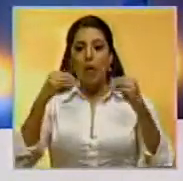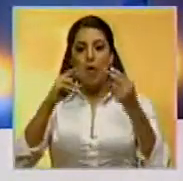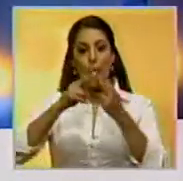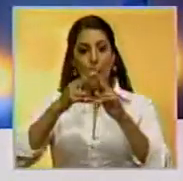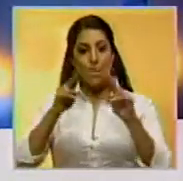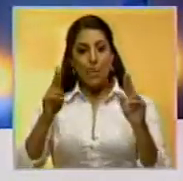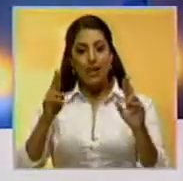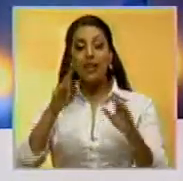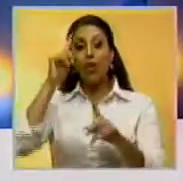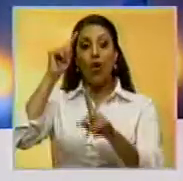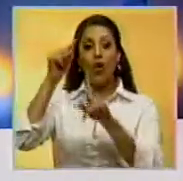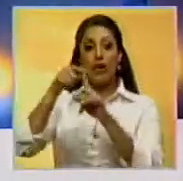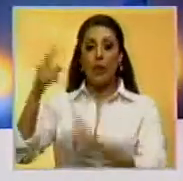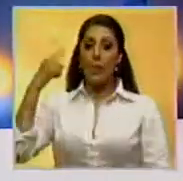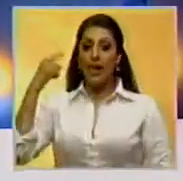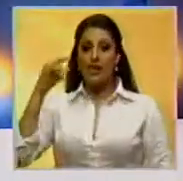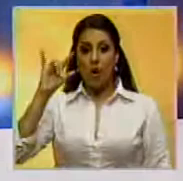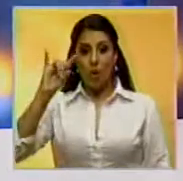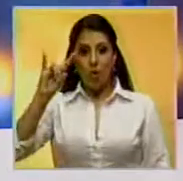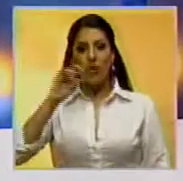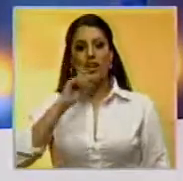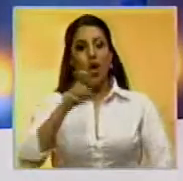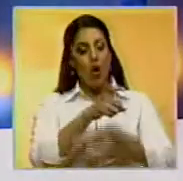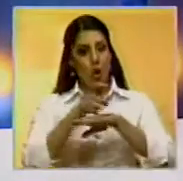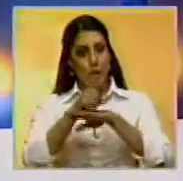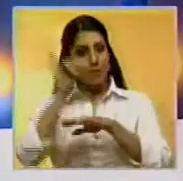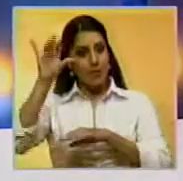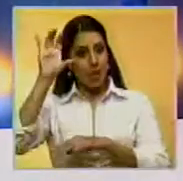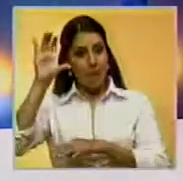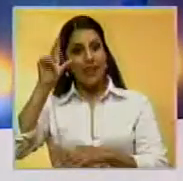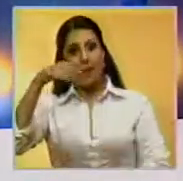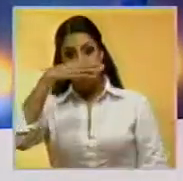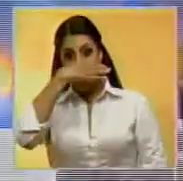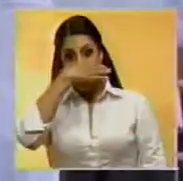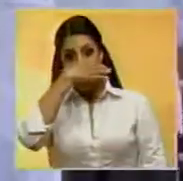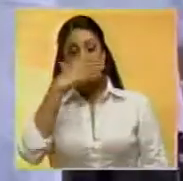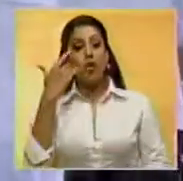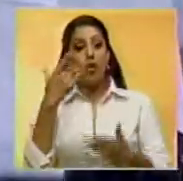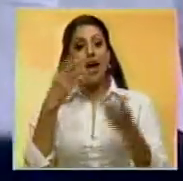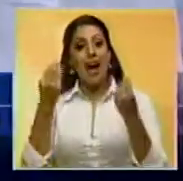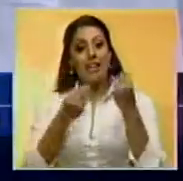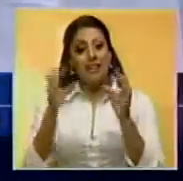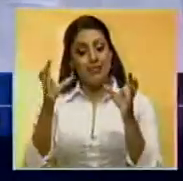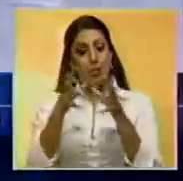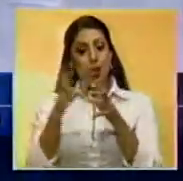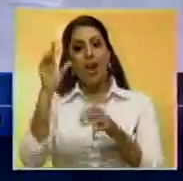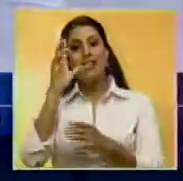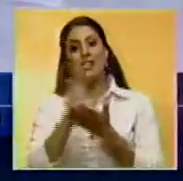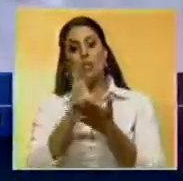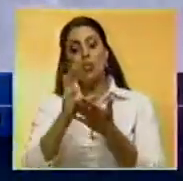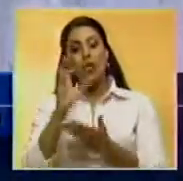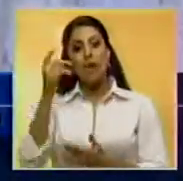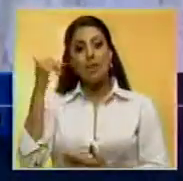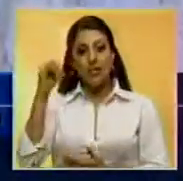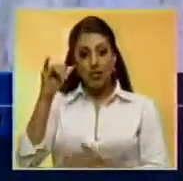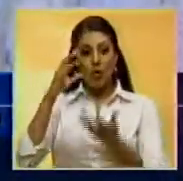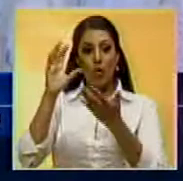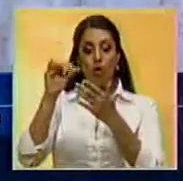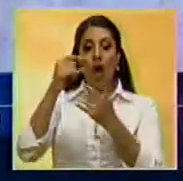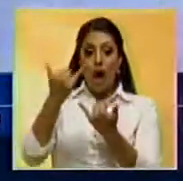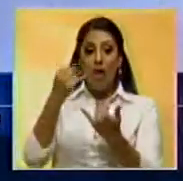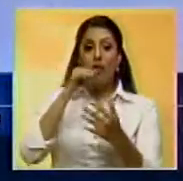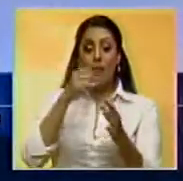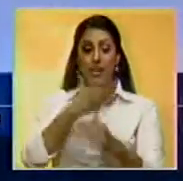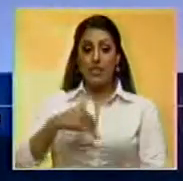de paz alcanzados el pasado lunes entre el gobierno de ese país y las FARC. Durante una ceremonia en la ciudad de Cartagena de Indias, el